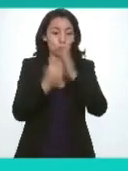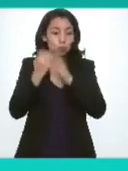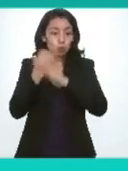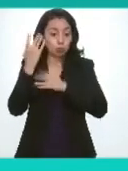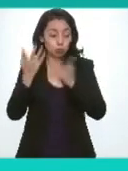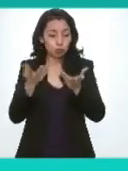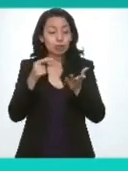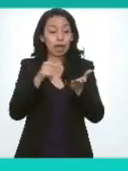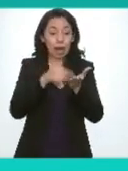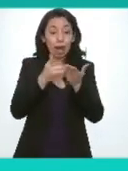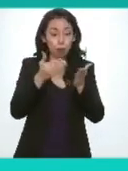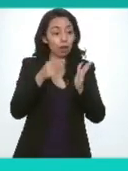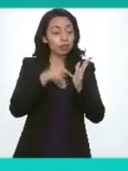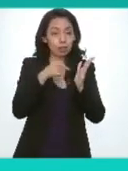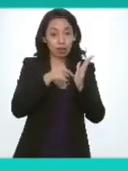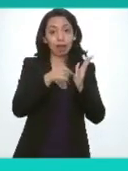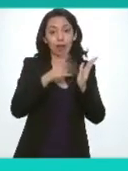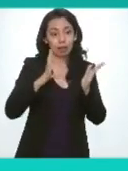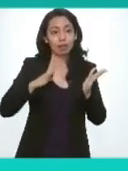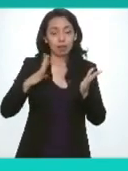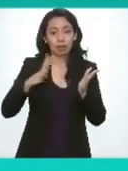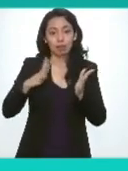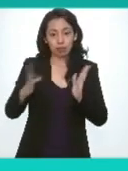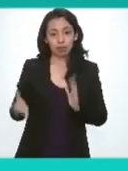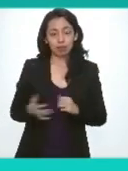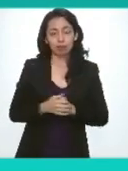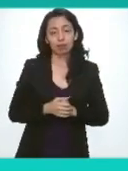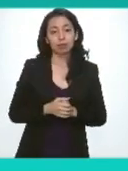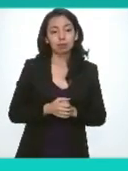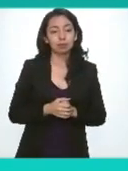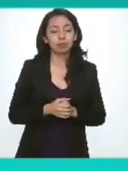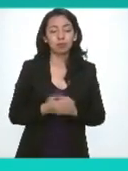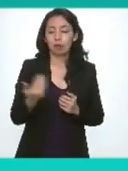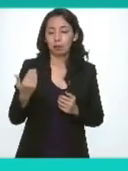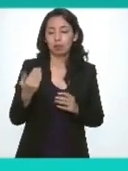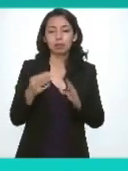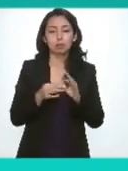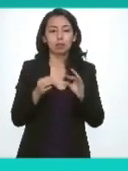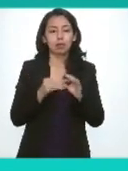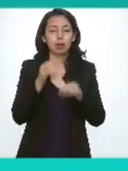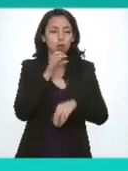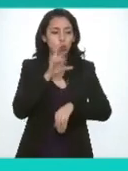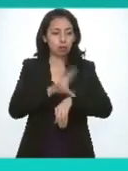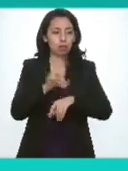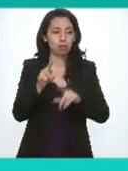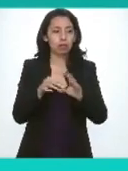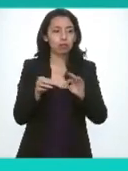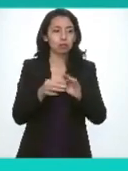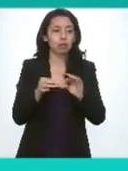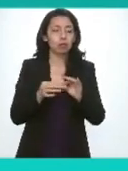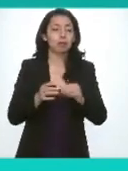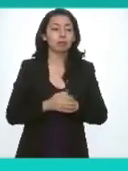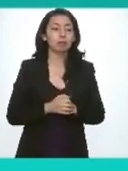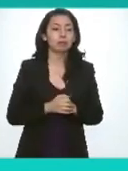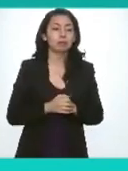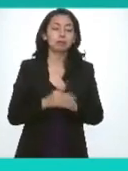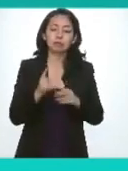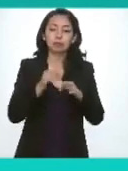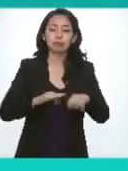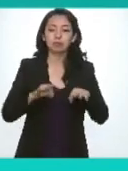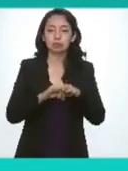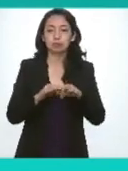ya se contemplan en este código de buenas prácticas hace rato nuestro coordinador decía y me parece que hay que